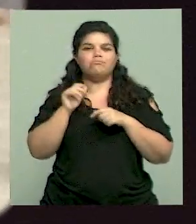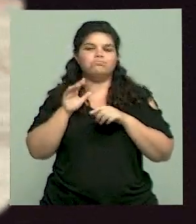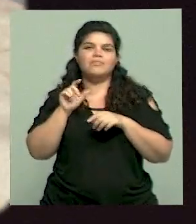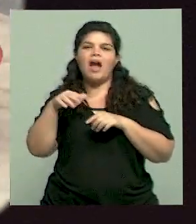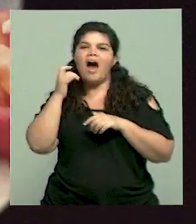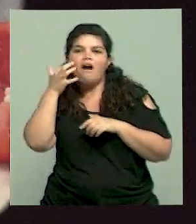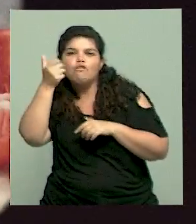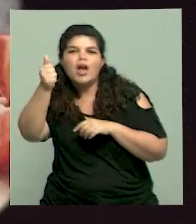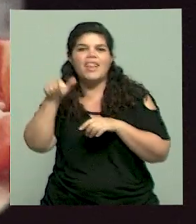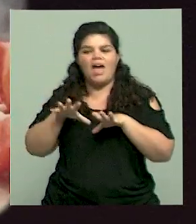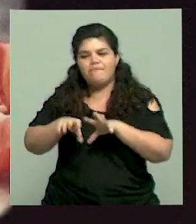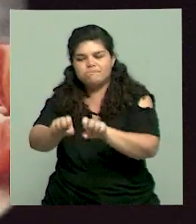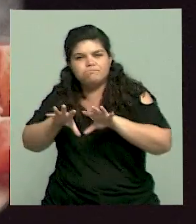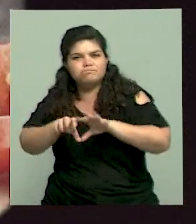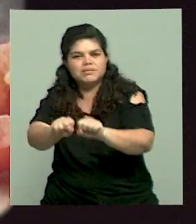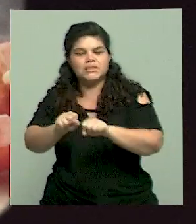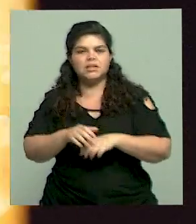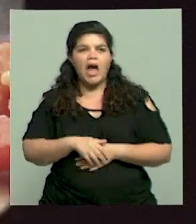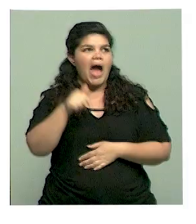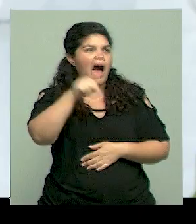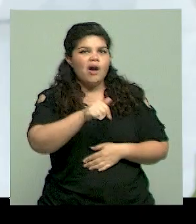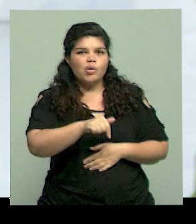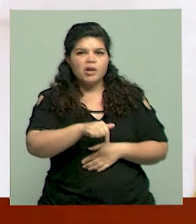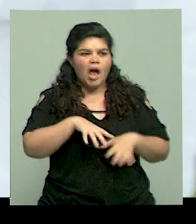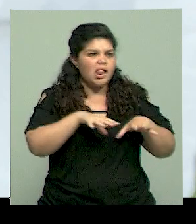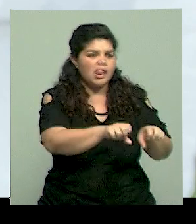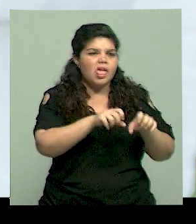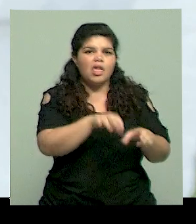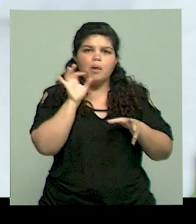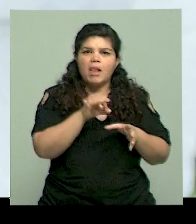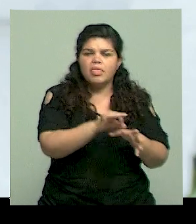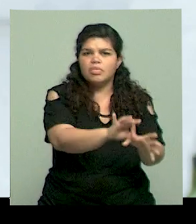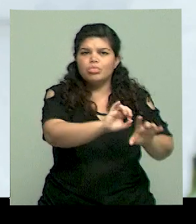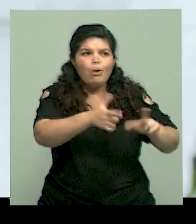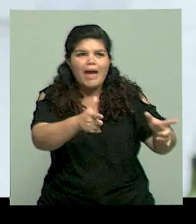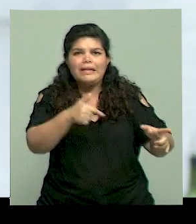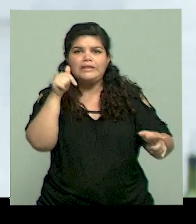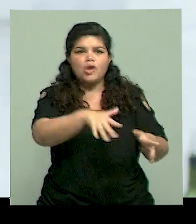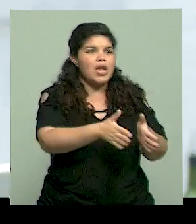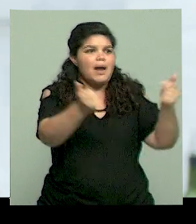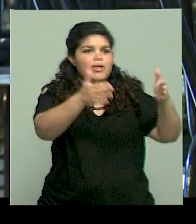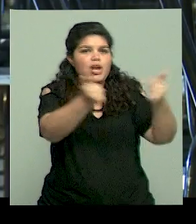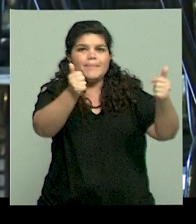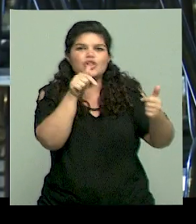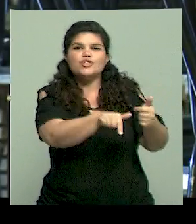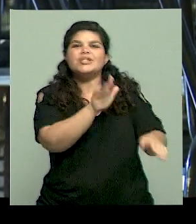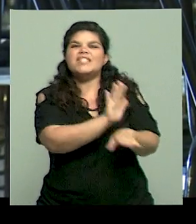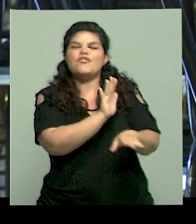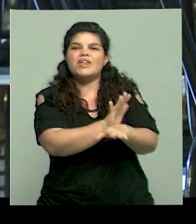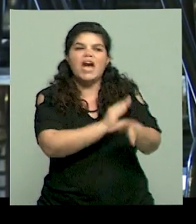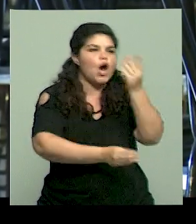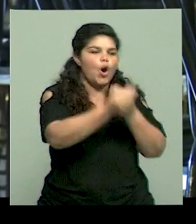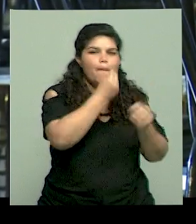es trabajar mucho, dedicarle poco tiempo, lo rápido, lo urgente, hace que terminemos comiendo de mala calidad. Este tipo de